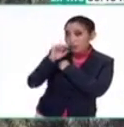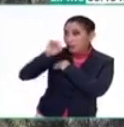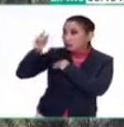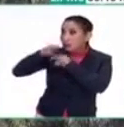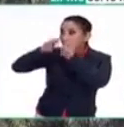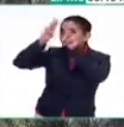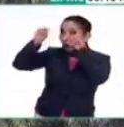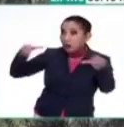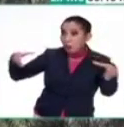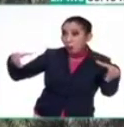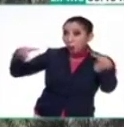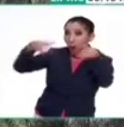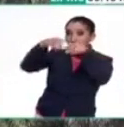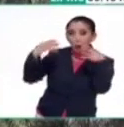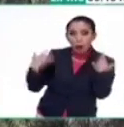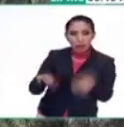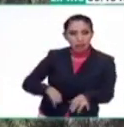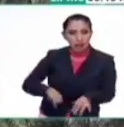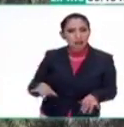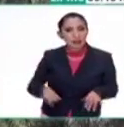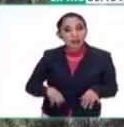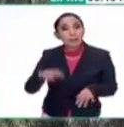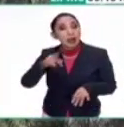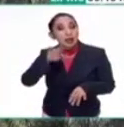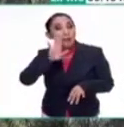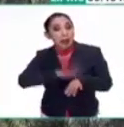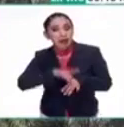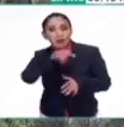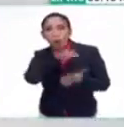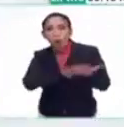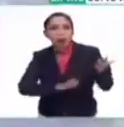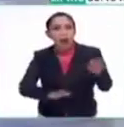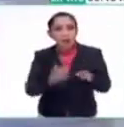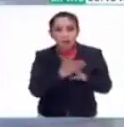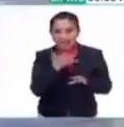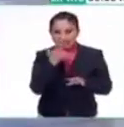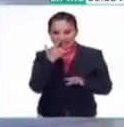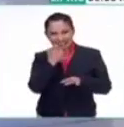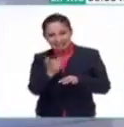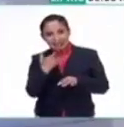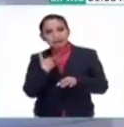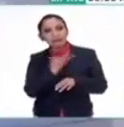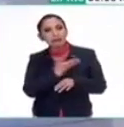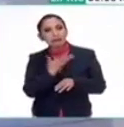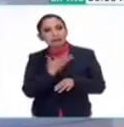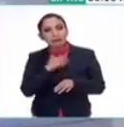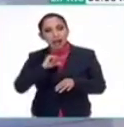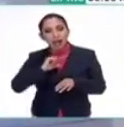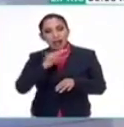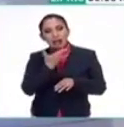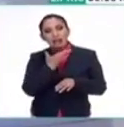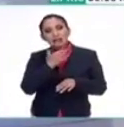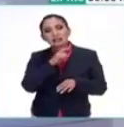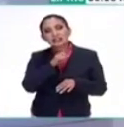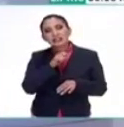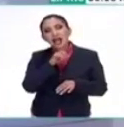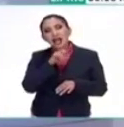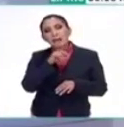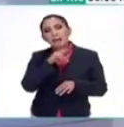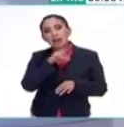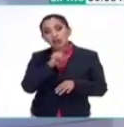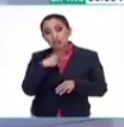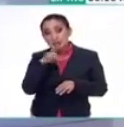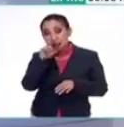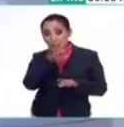altos volcanes es muy interesante, pero además la zona es tan intrigante que tenemos los achalapascos, que son unos